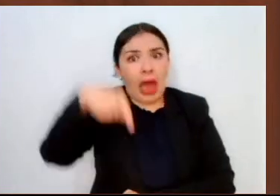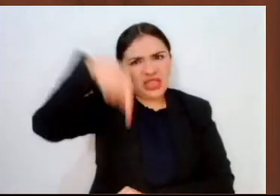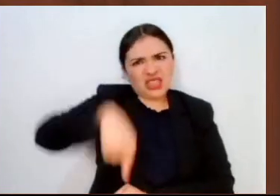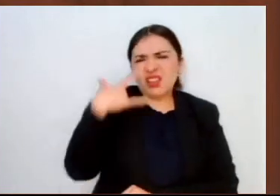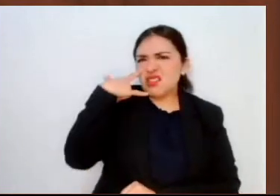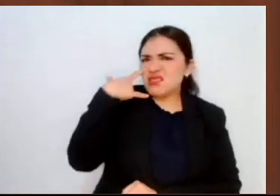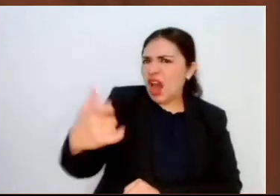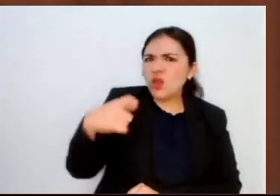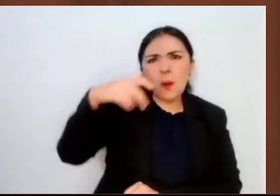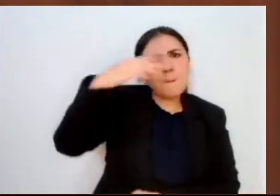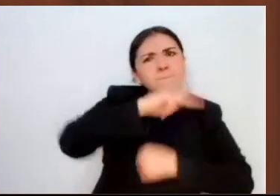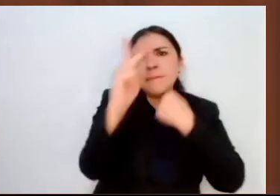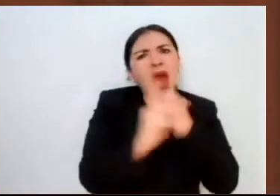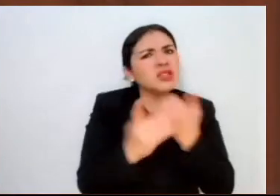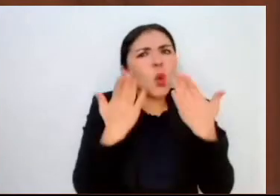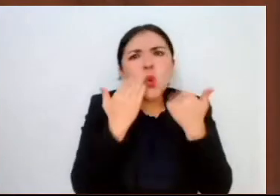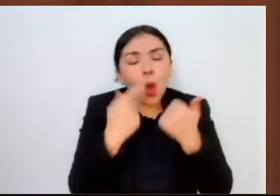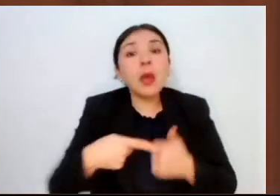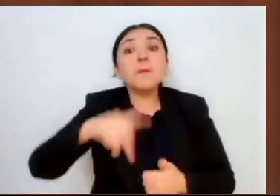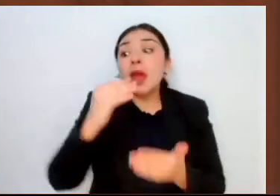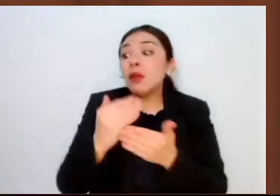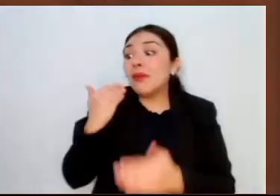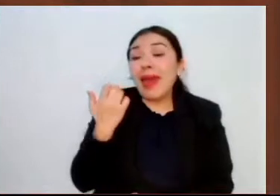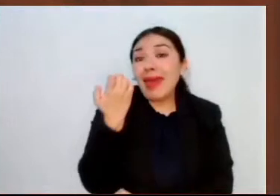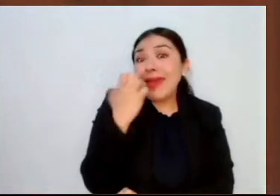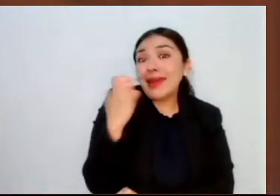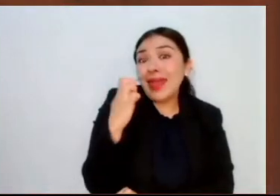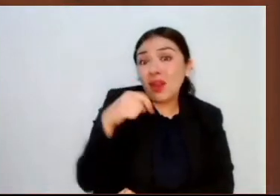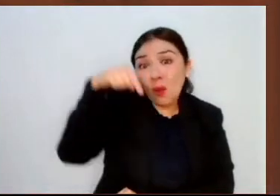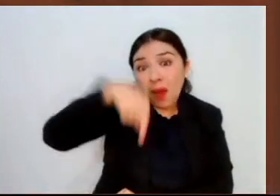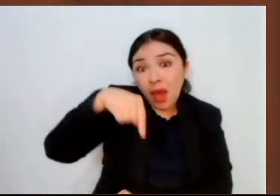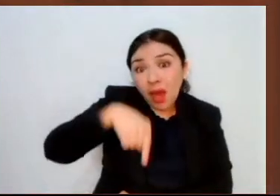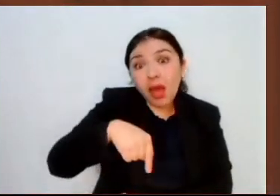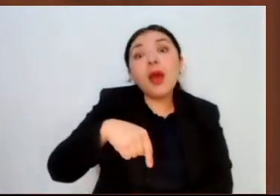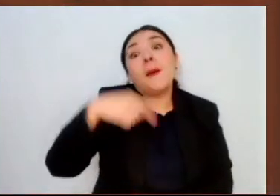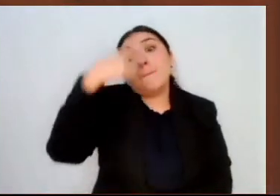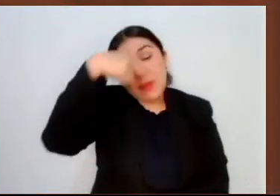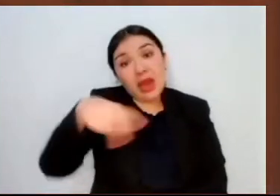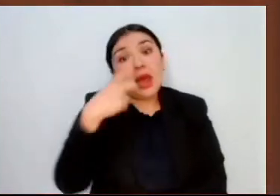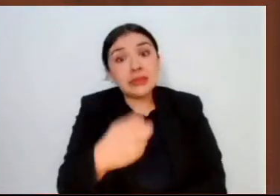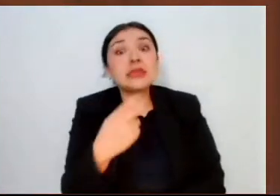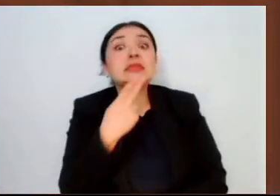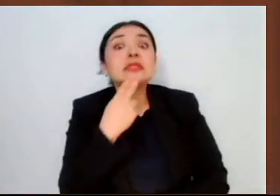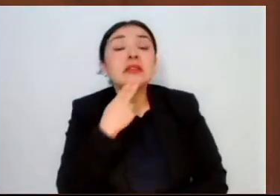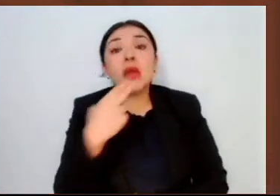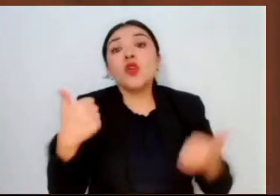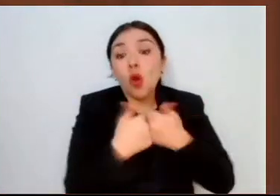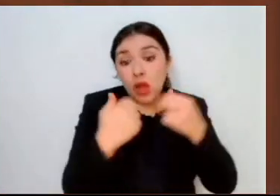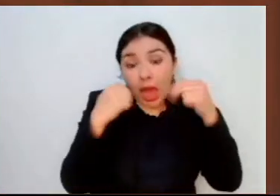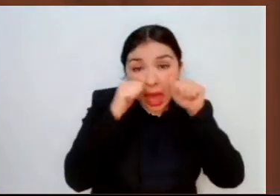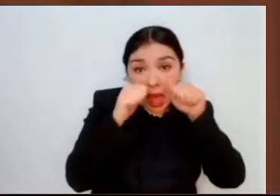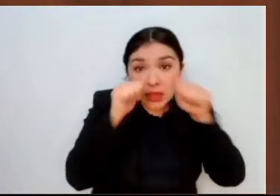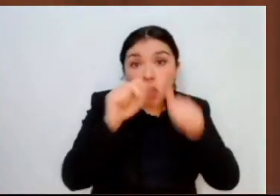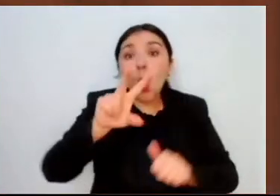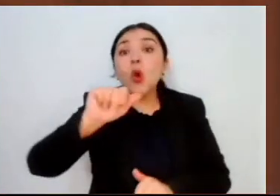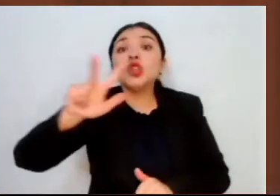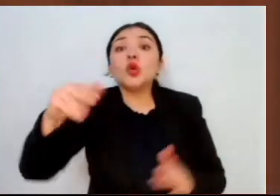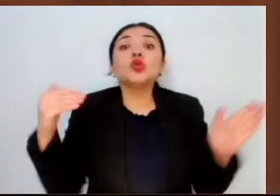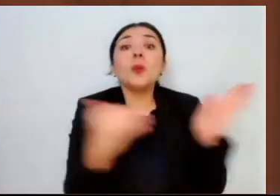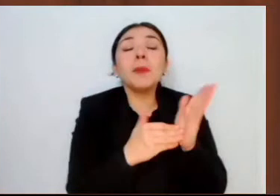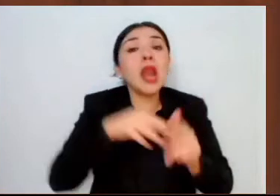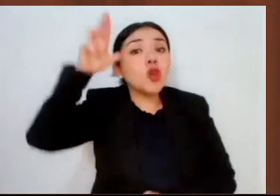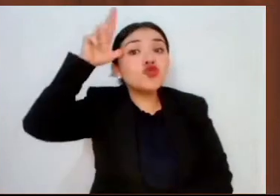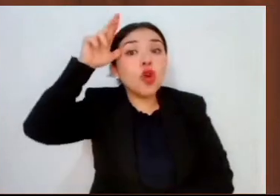pero que presentó en enero de este año y con tal fin se atendieron a 88 mil conejos